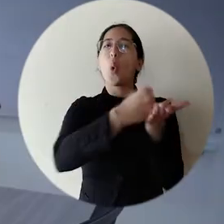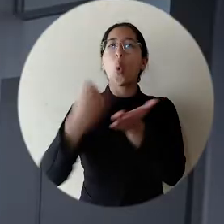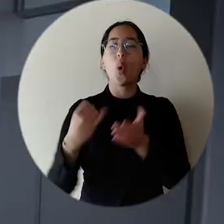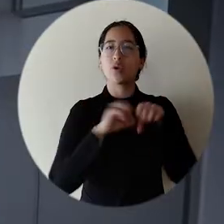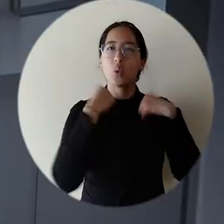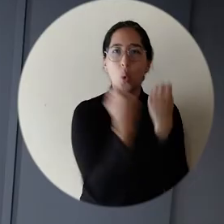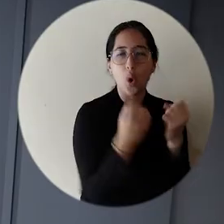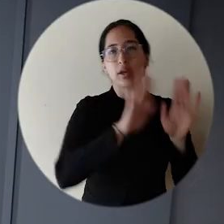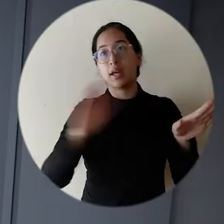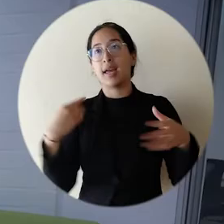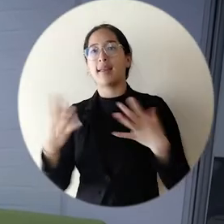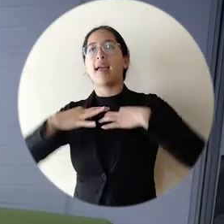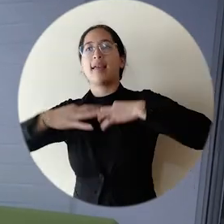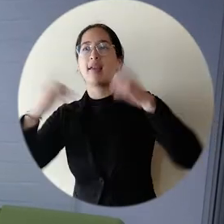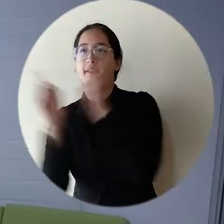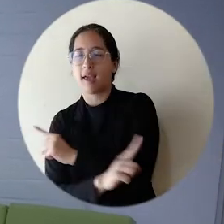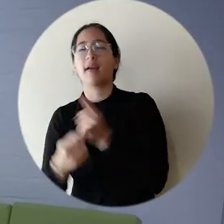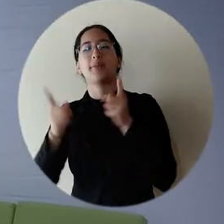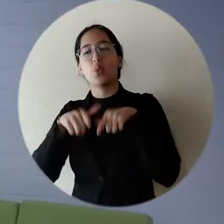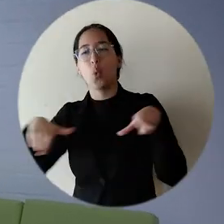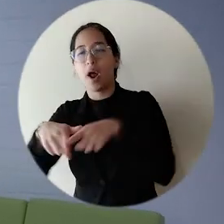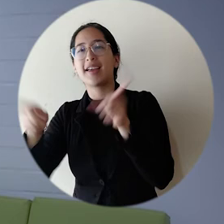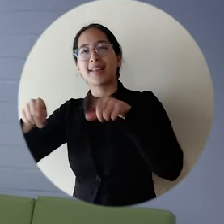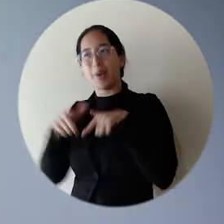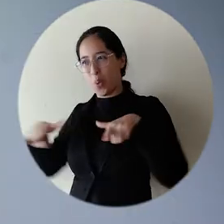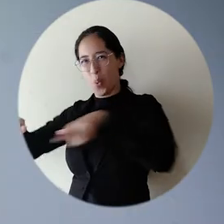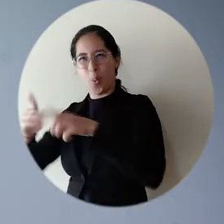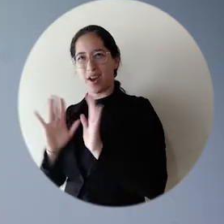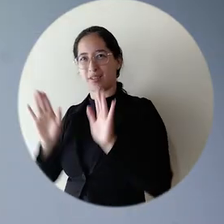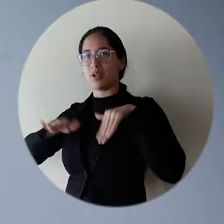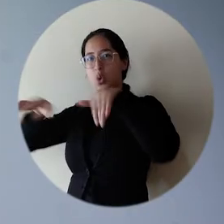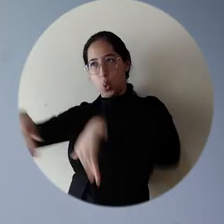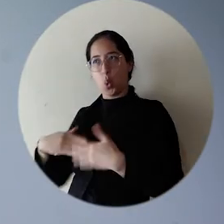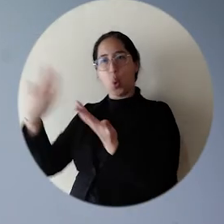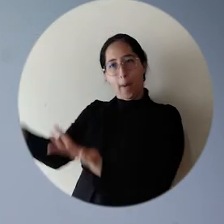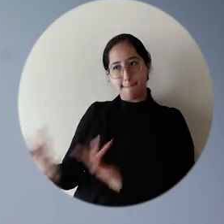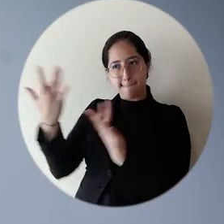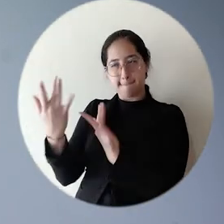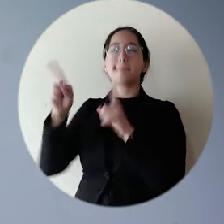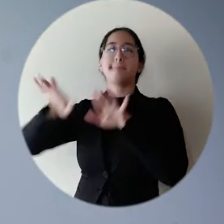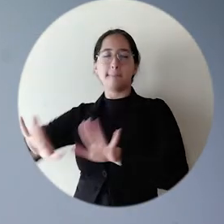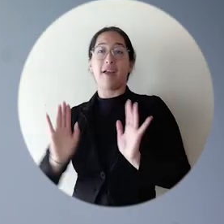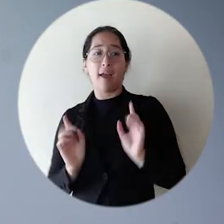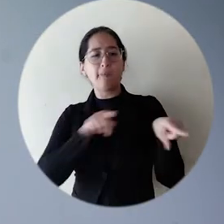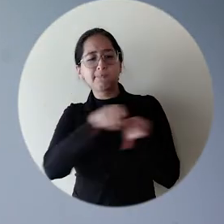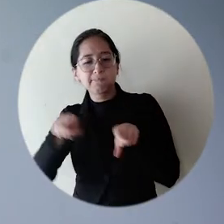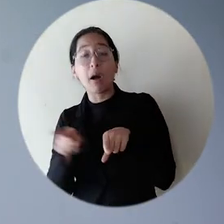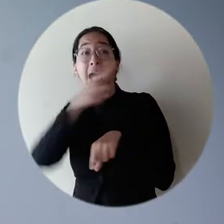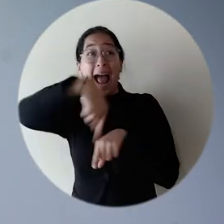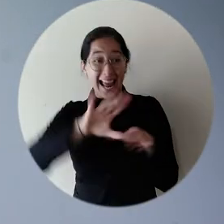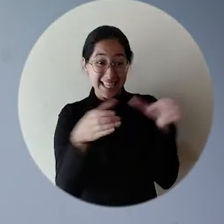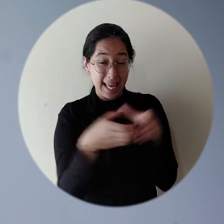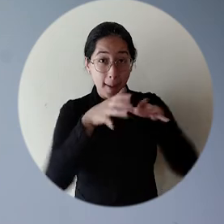juntas, baños, vestieres y tenemos también una sala de estar. Esta es la sala de juntas de nuestro centro de liderazgo estudiantil.